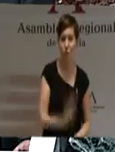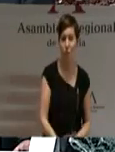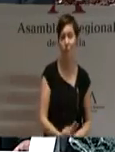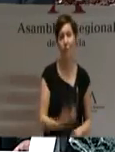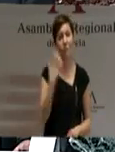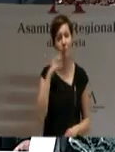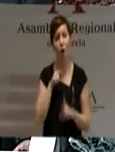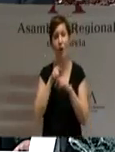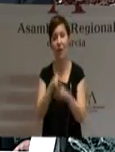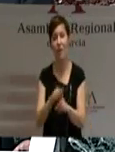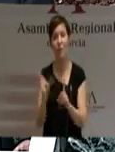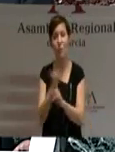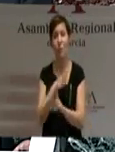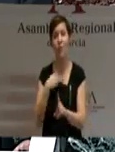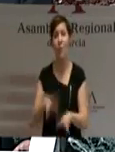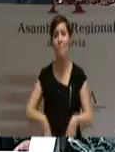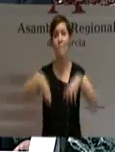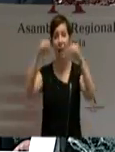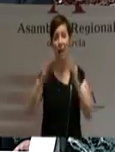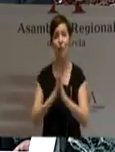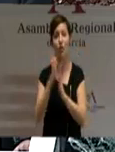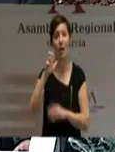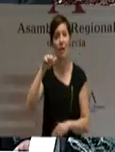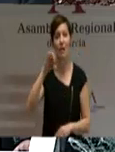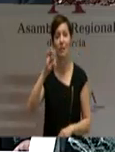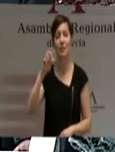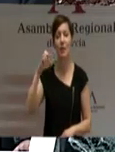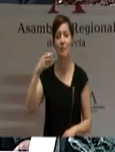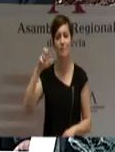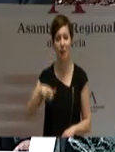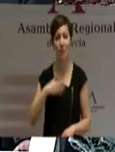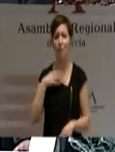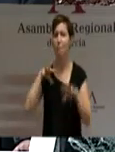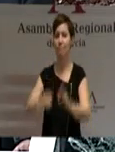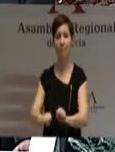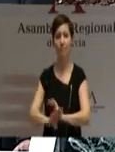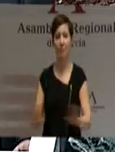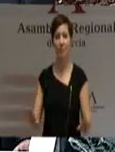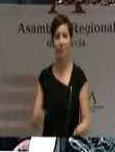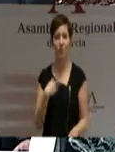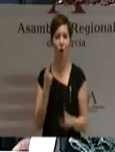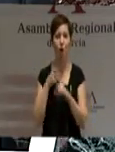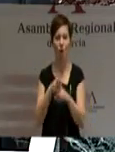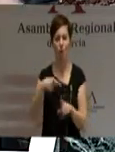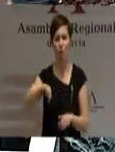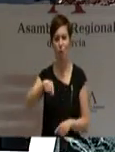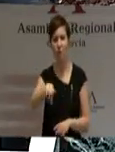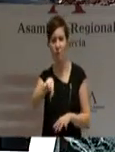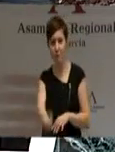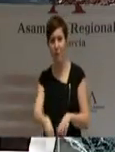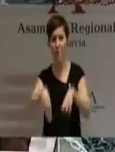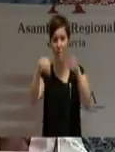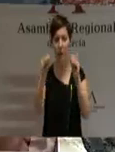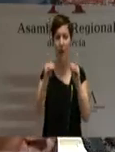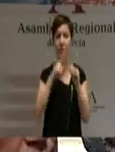conquistar el Palacio de San Esteban, olvidando que unos y otros deberíamos tener como único fin, servir a los ciudadanos